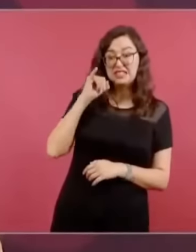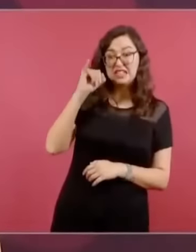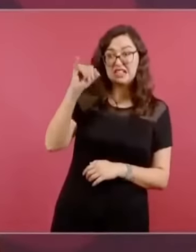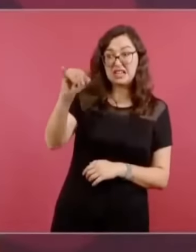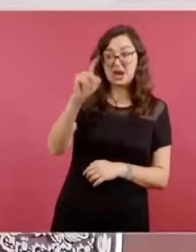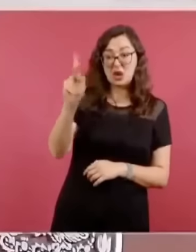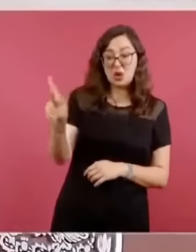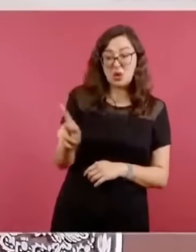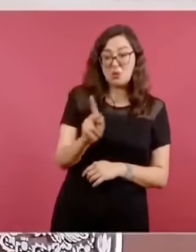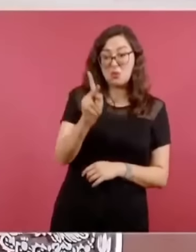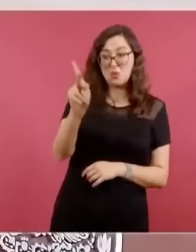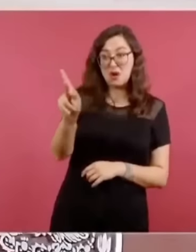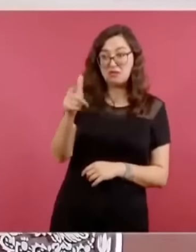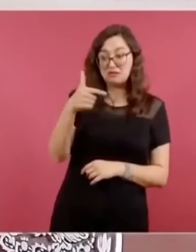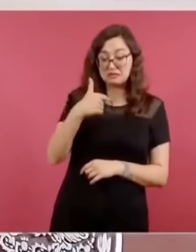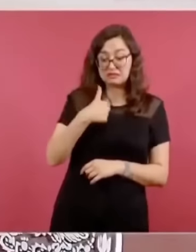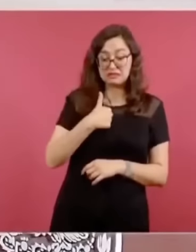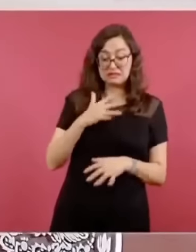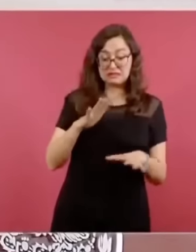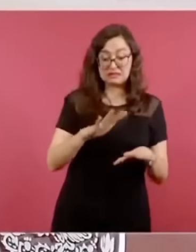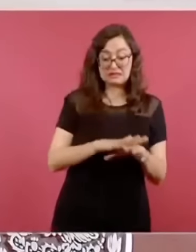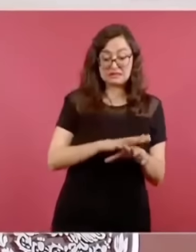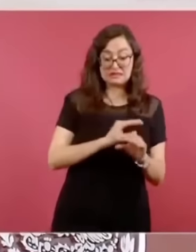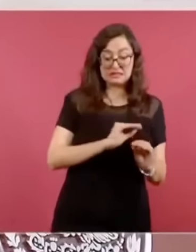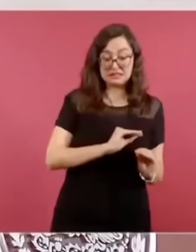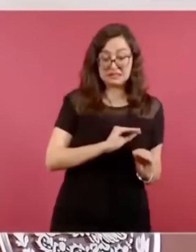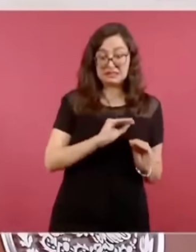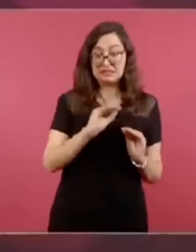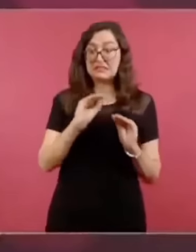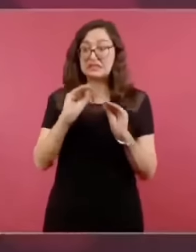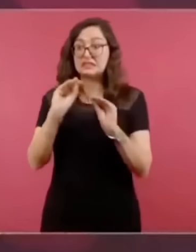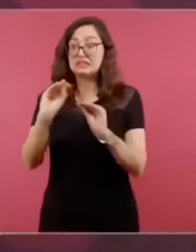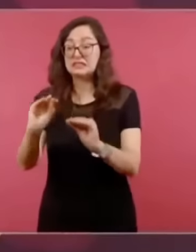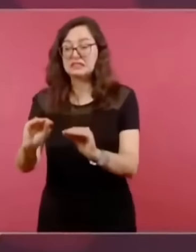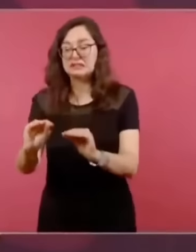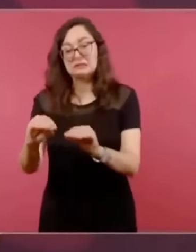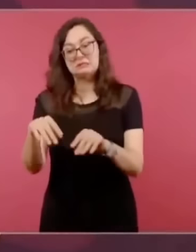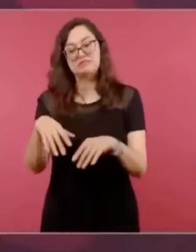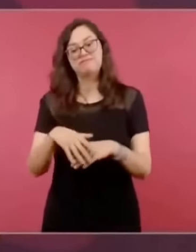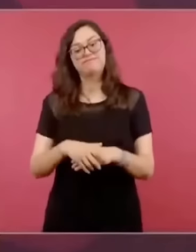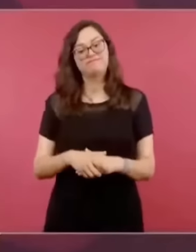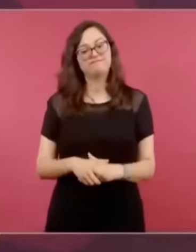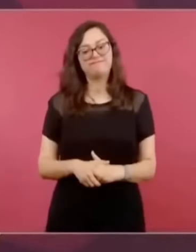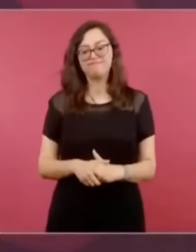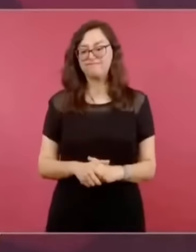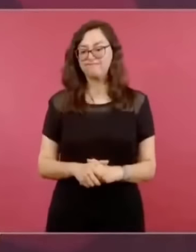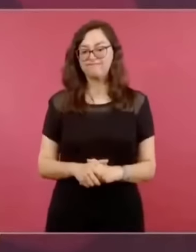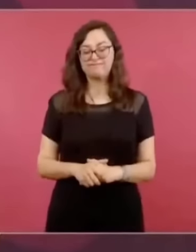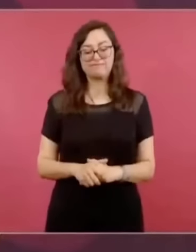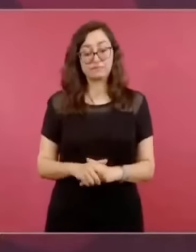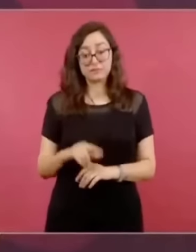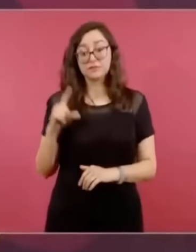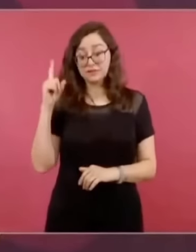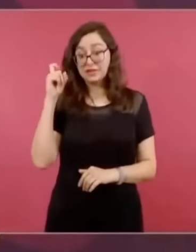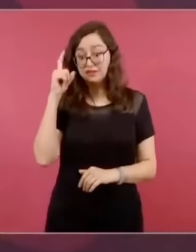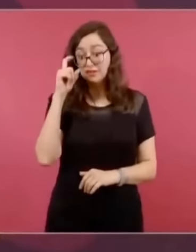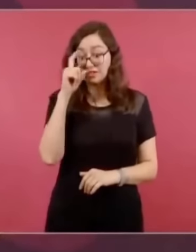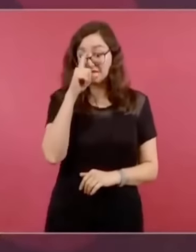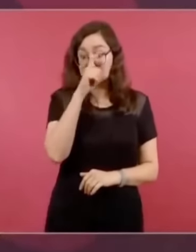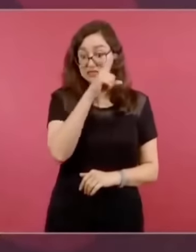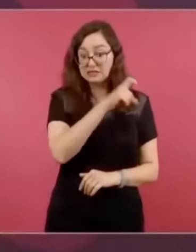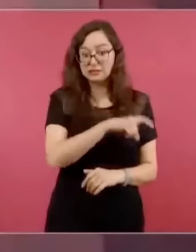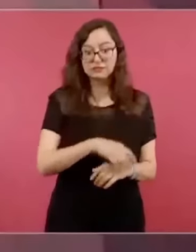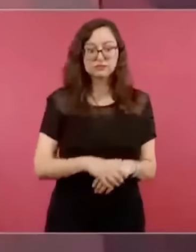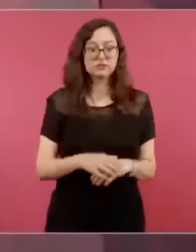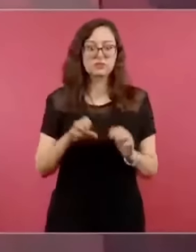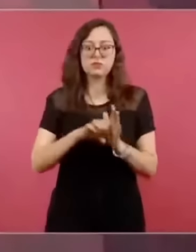un hospital rural como